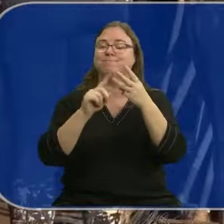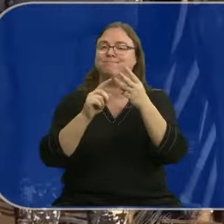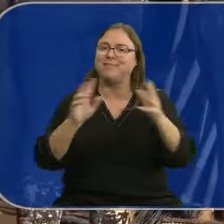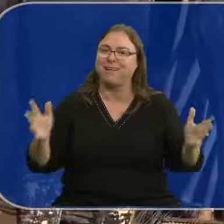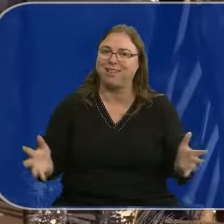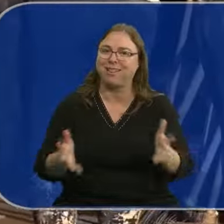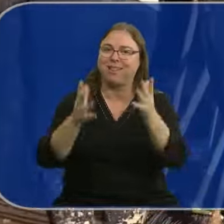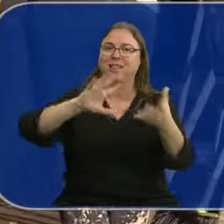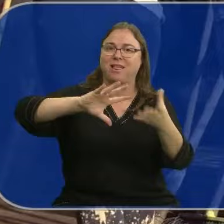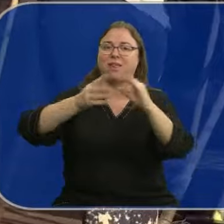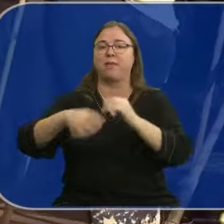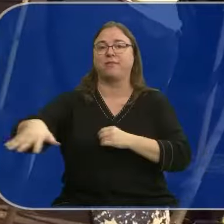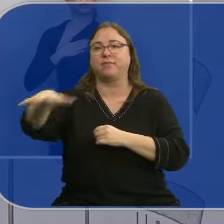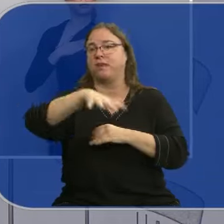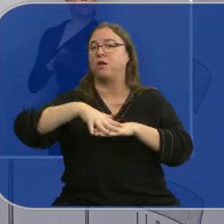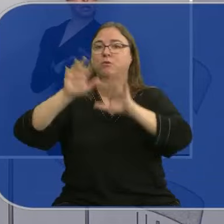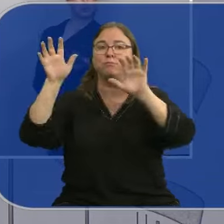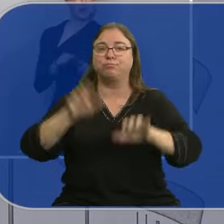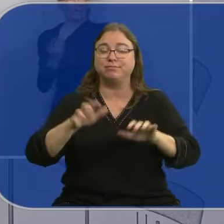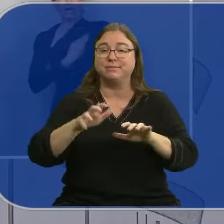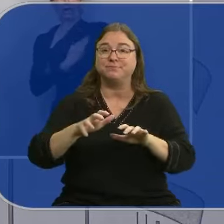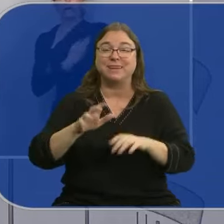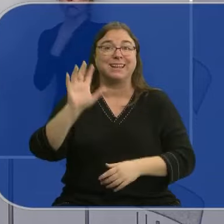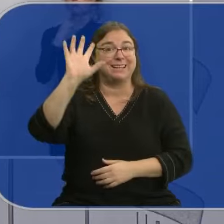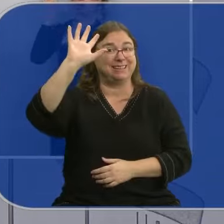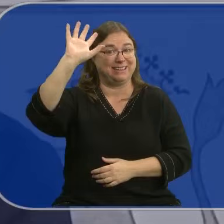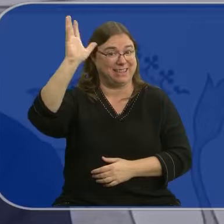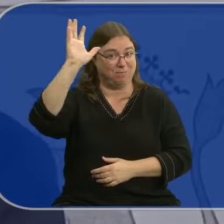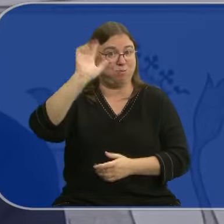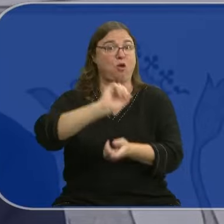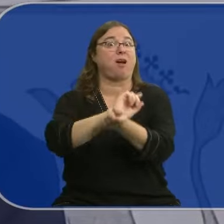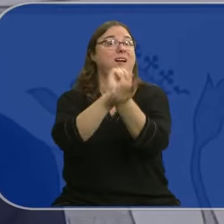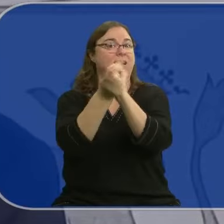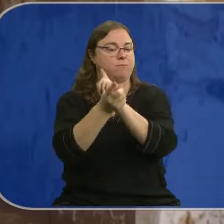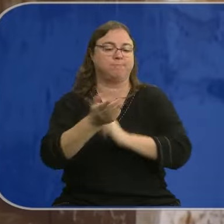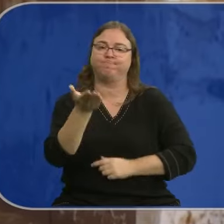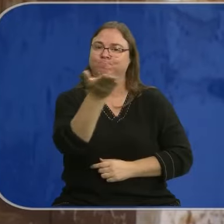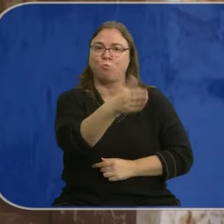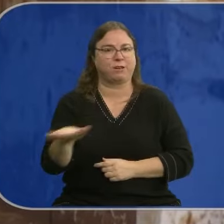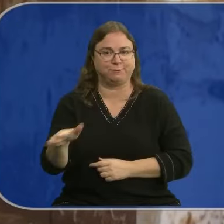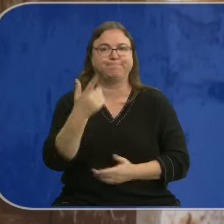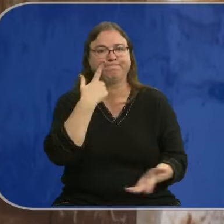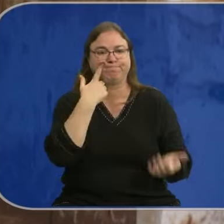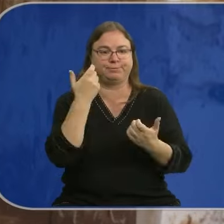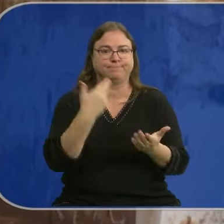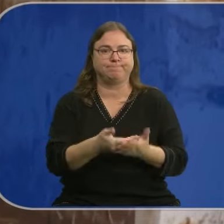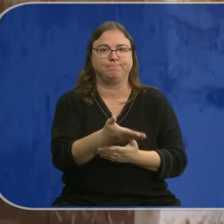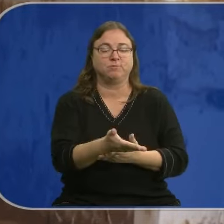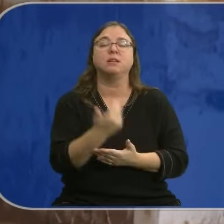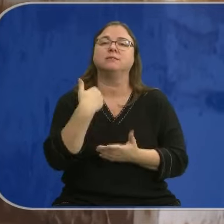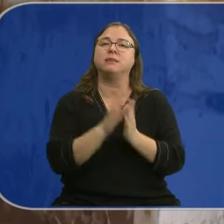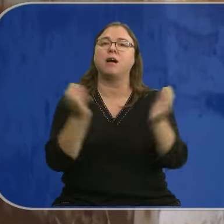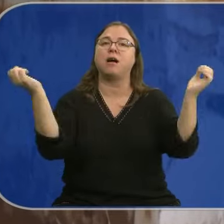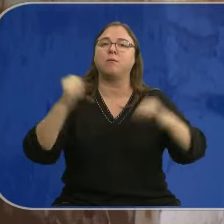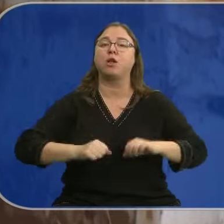adaptación de la zona ante estos eventos climáticos. Que el cambio climático mata. Y lo estamos viendo. De momento se ha aprobado un primer